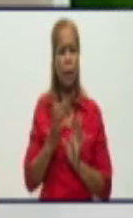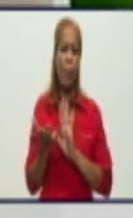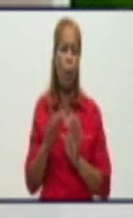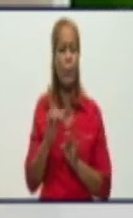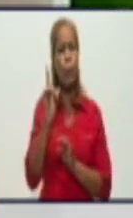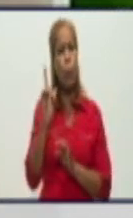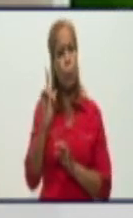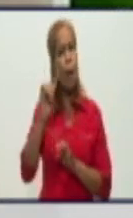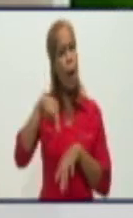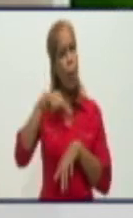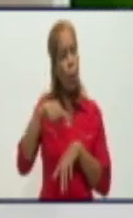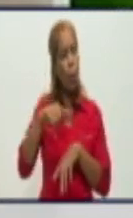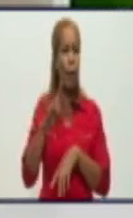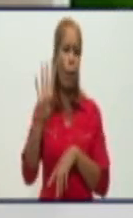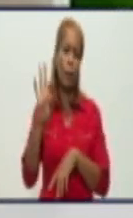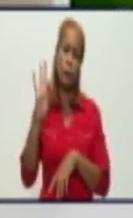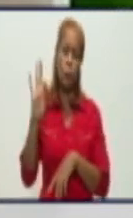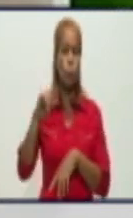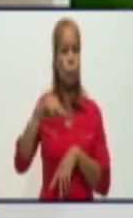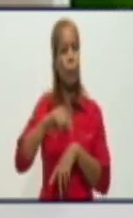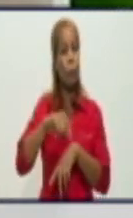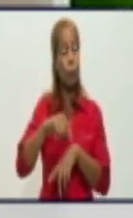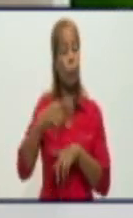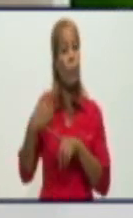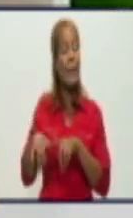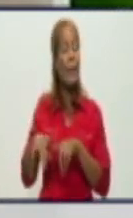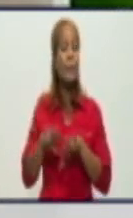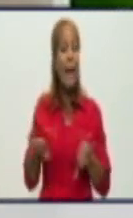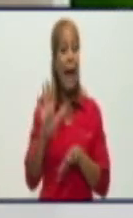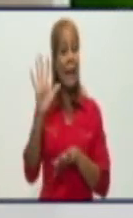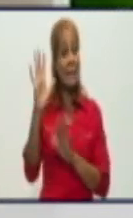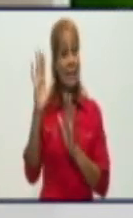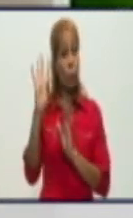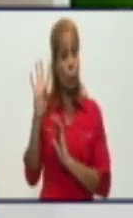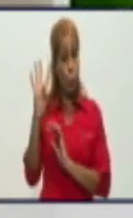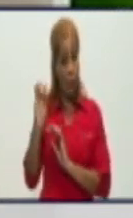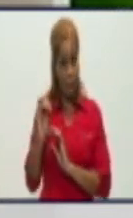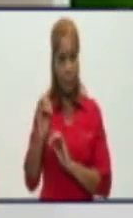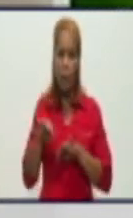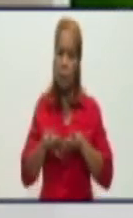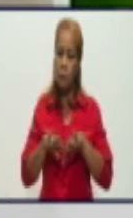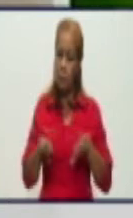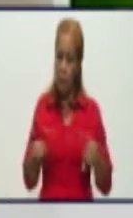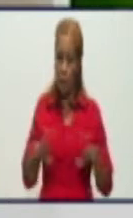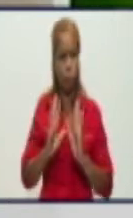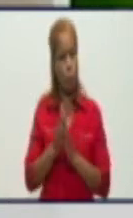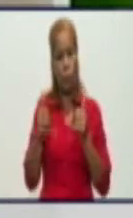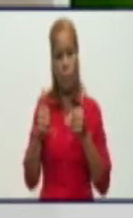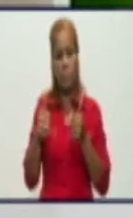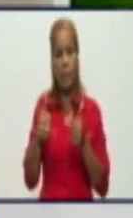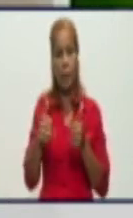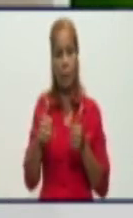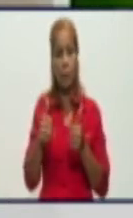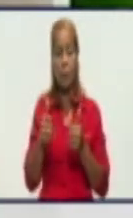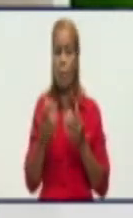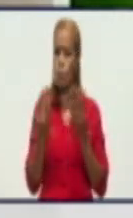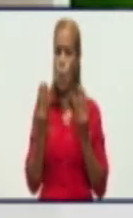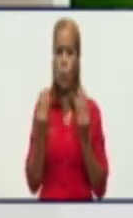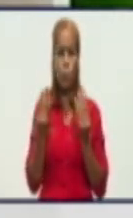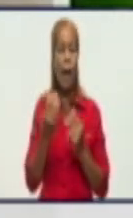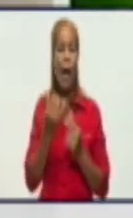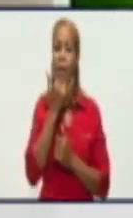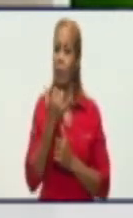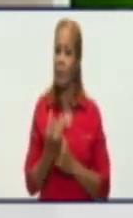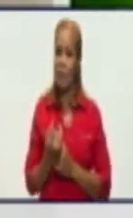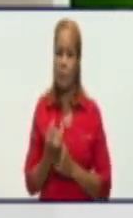circuitos. Se afectaron 13 circuitos, pero ya a las 5 y 40 de la tarde estaba todo restablecido. O sea que no fue mucha la afectación, no hubo